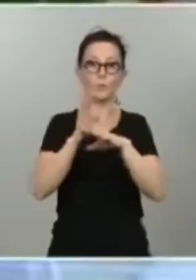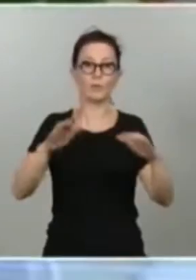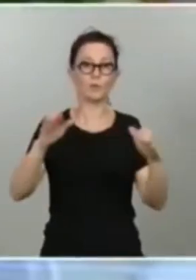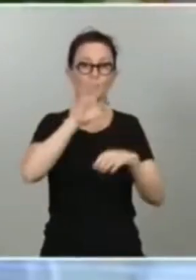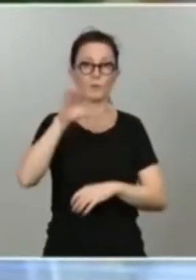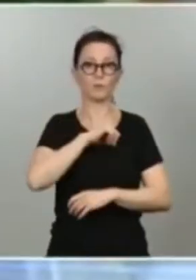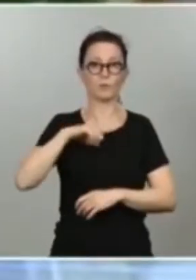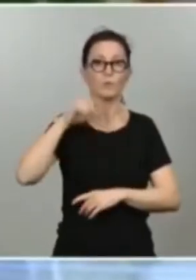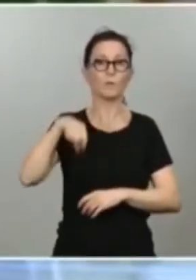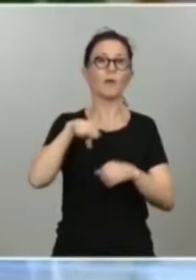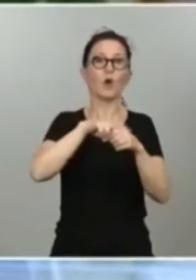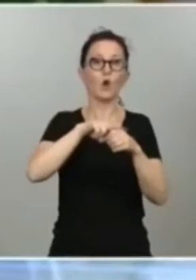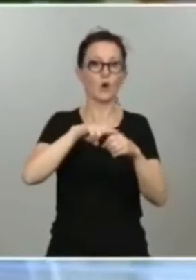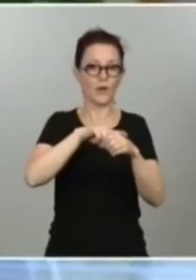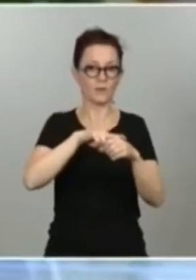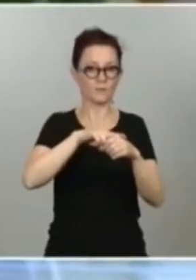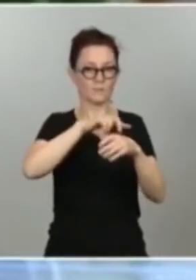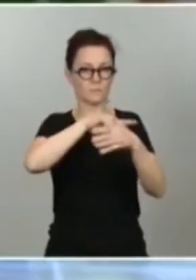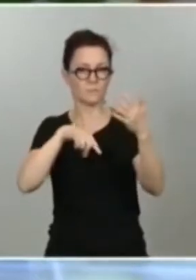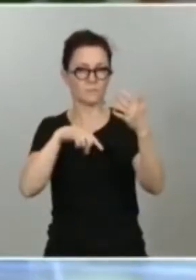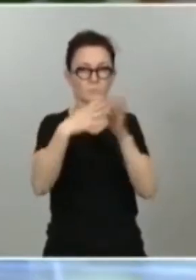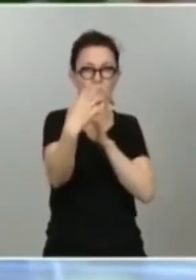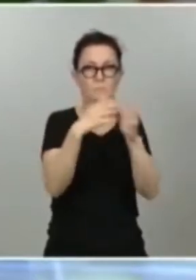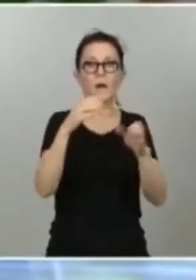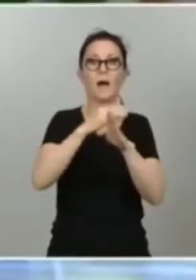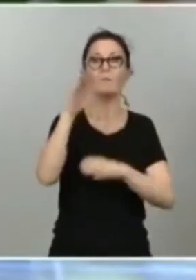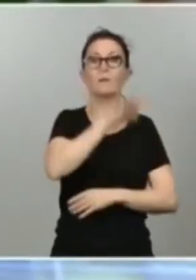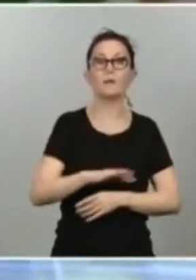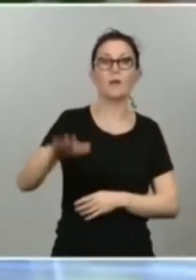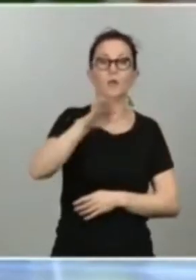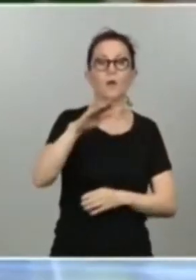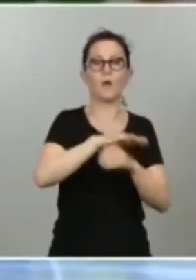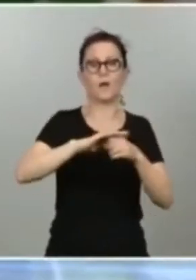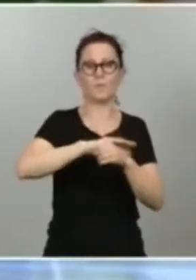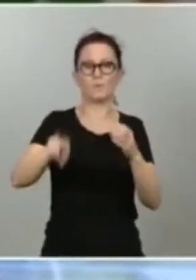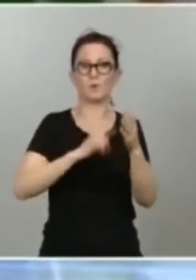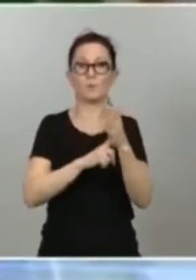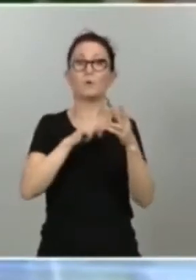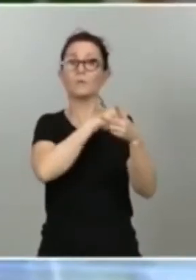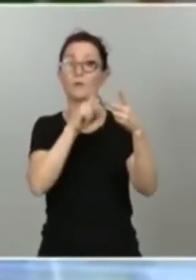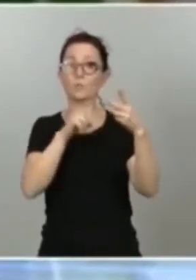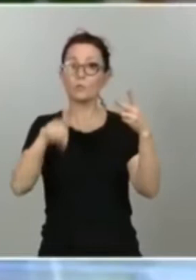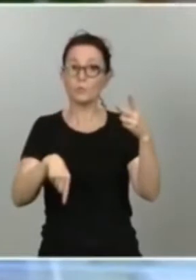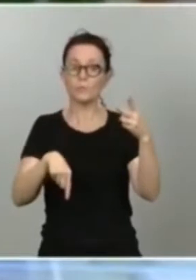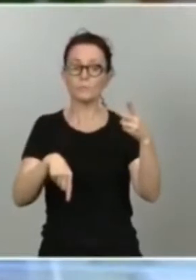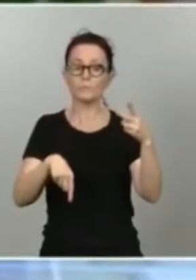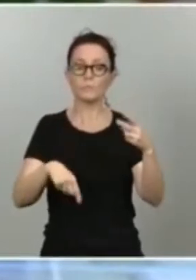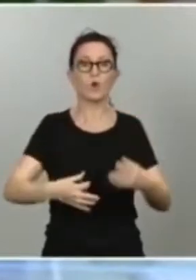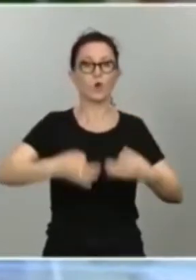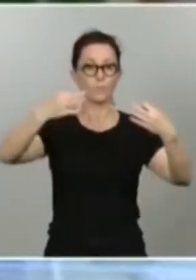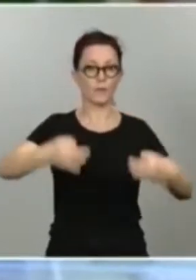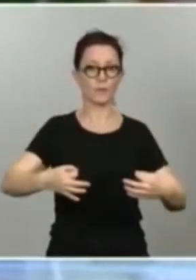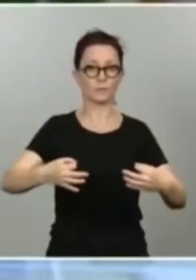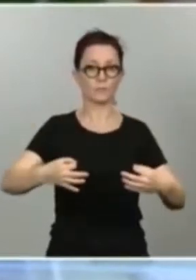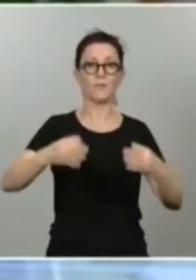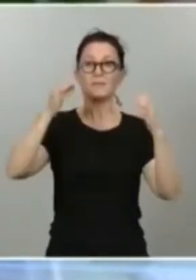locales. Por tanto, el consenso a nivel nacional, en todos los ámbitos. Y en segundo lugar, tenemos la convicción de que Europa, de que